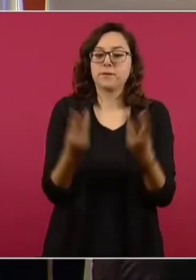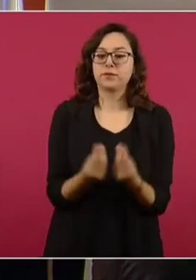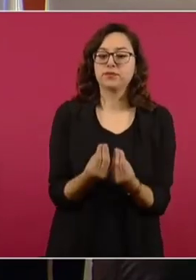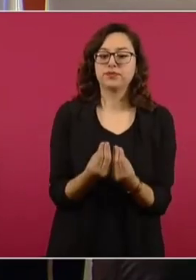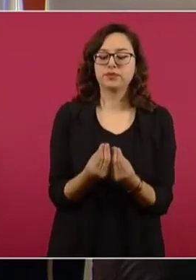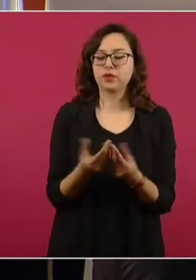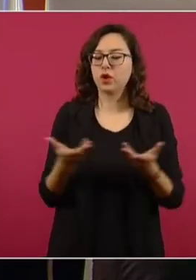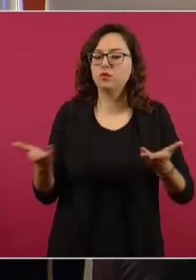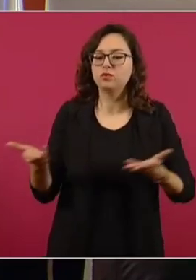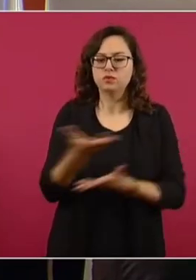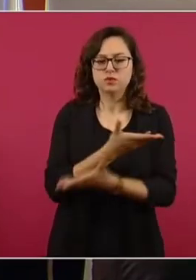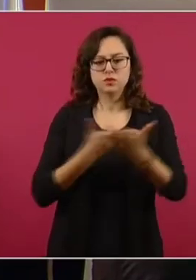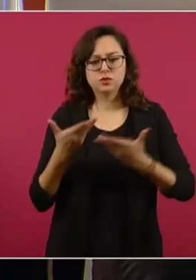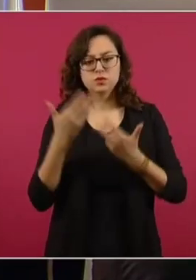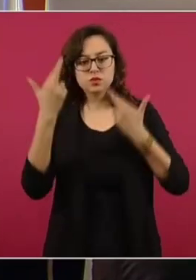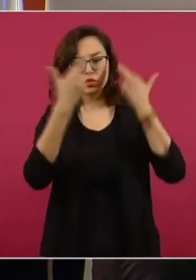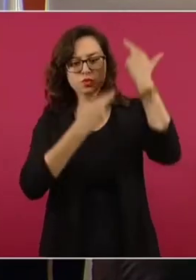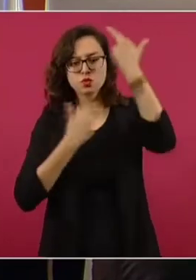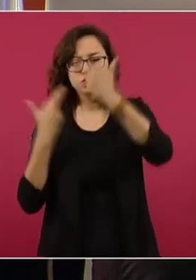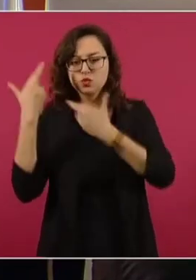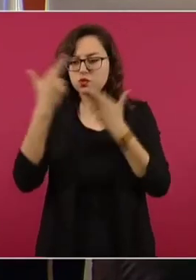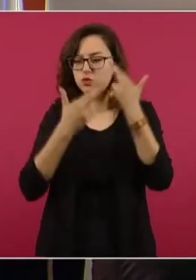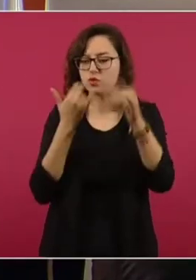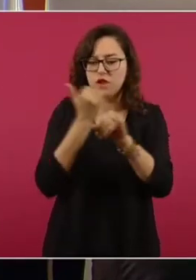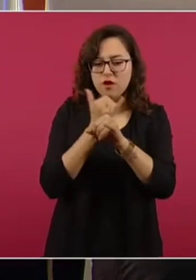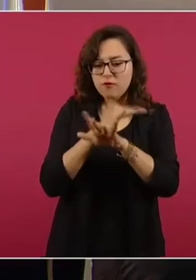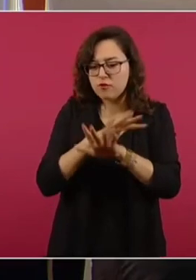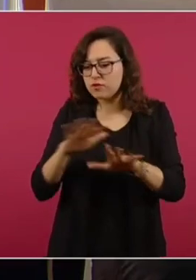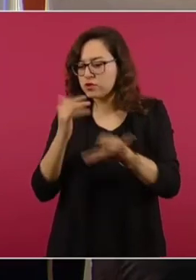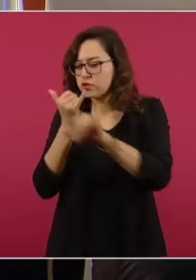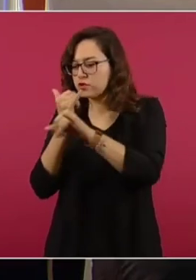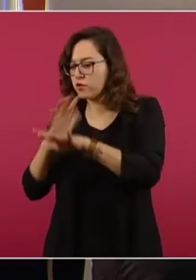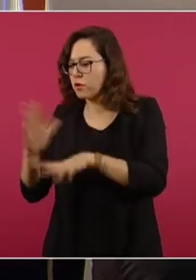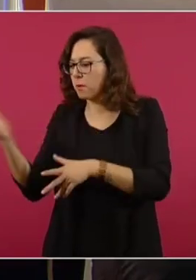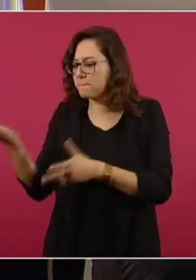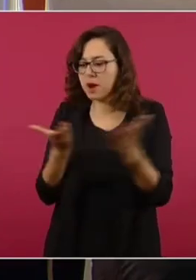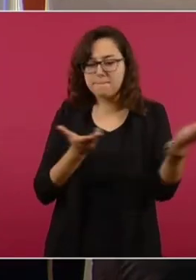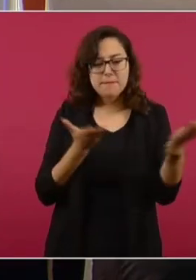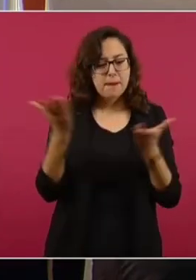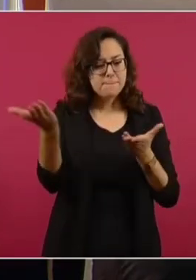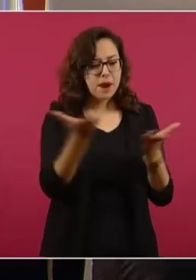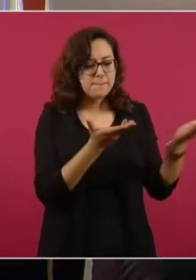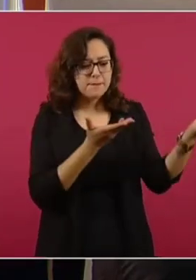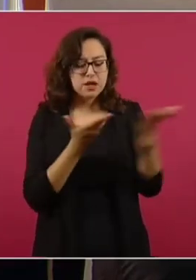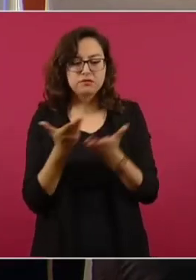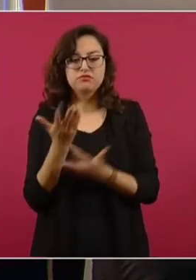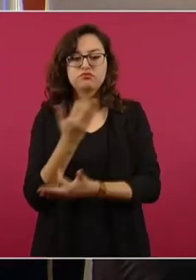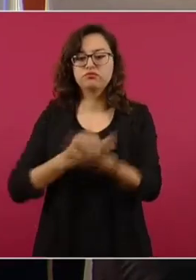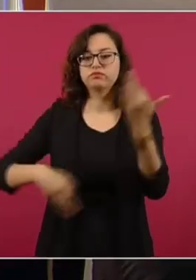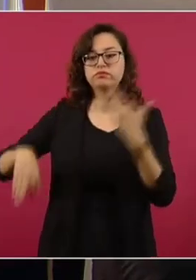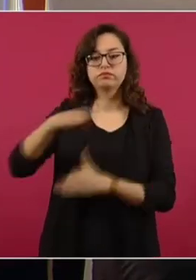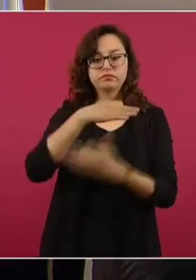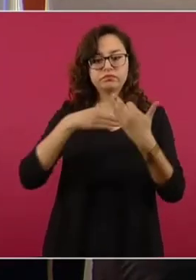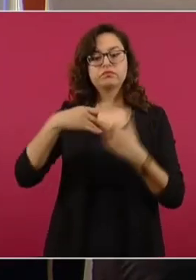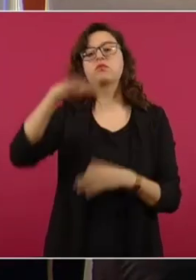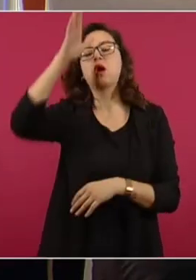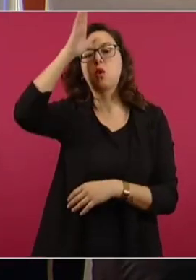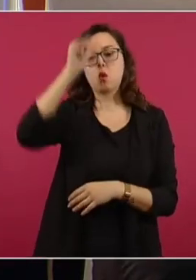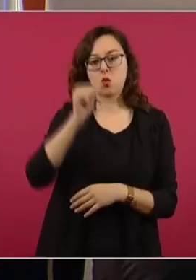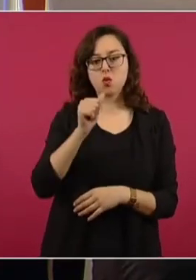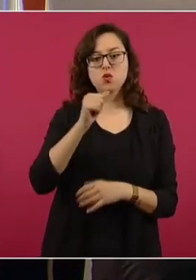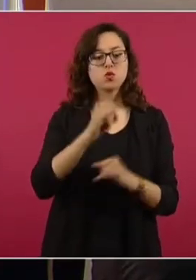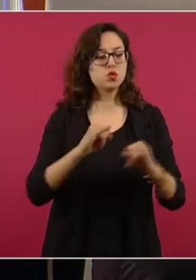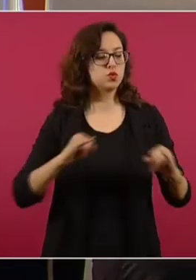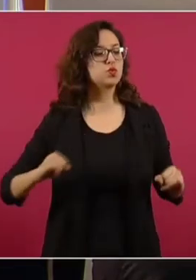distintos peritajes y la información con que se cuenta y por un consenso entre las